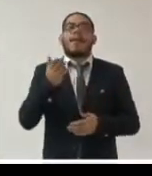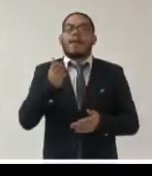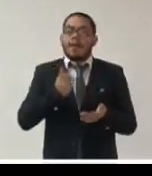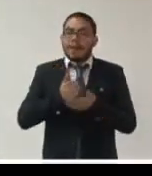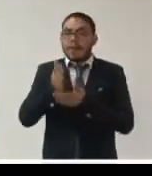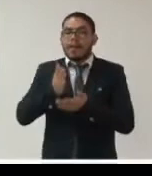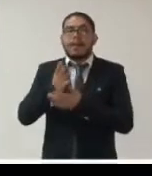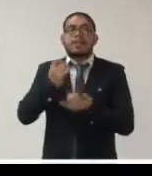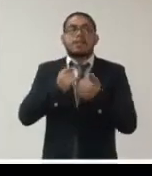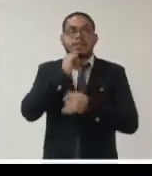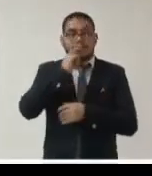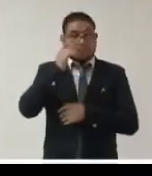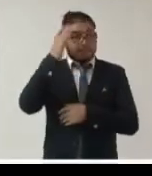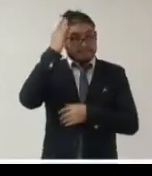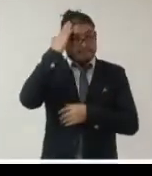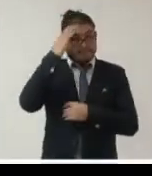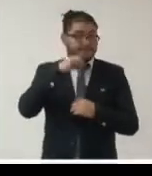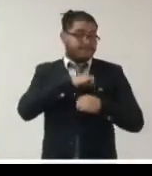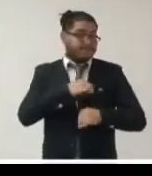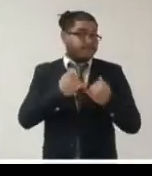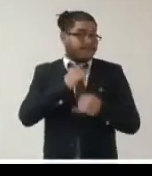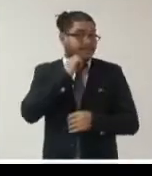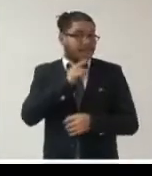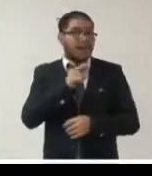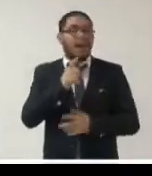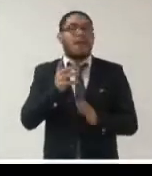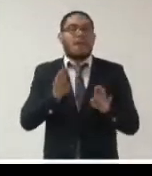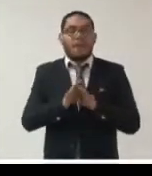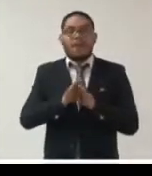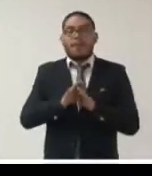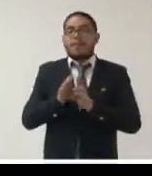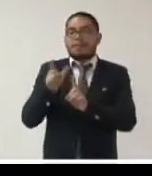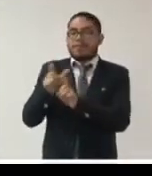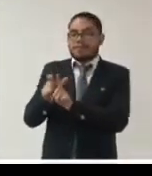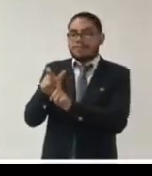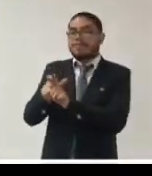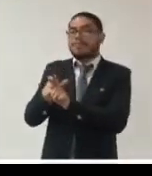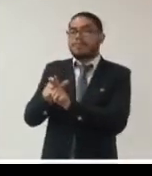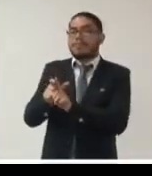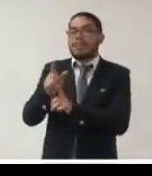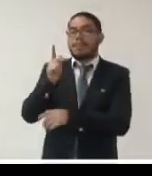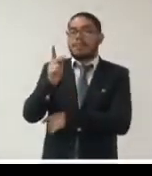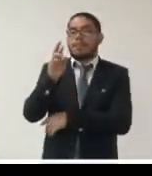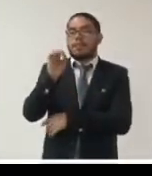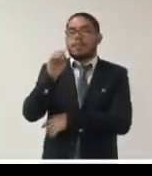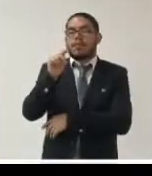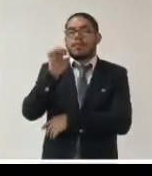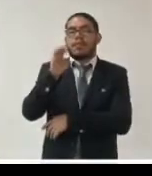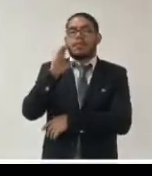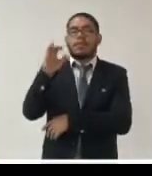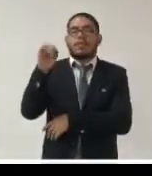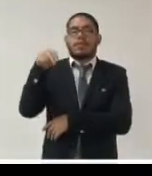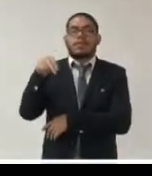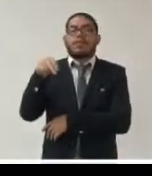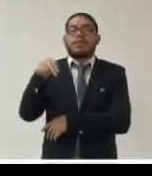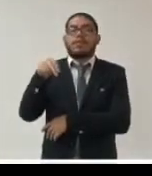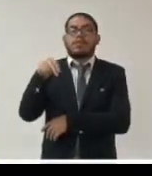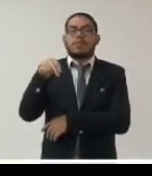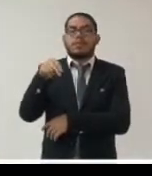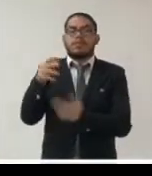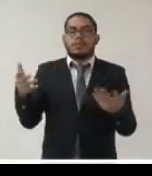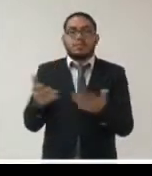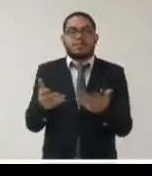también tutelan el derecho a la protección de los datos personales así también tenemos micrositios de acciones